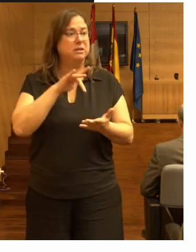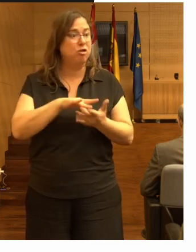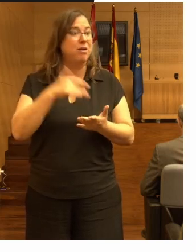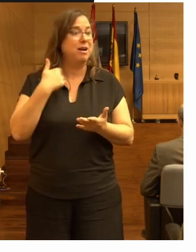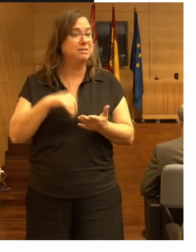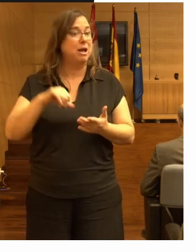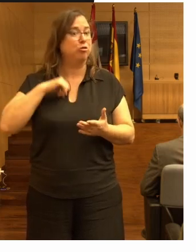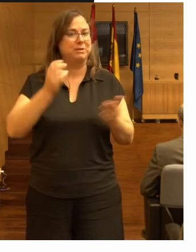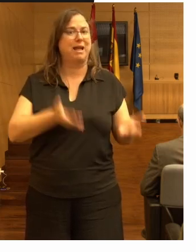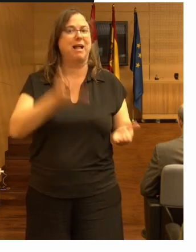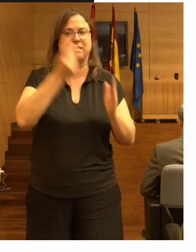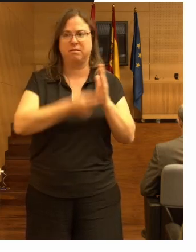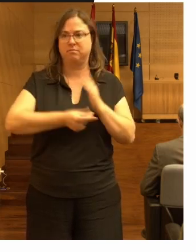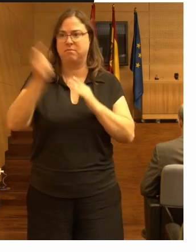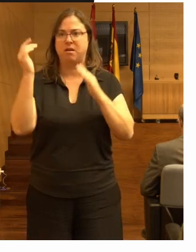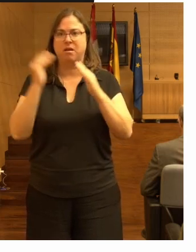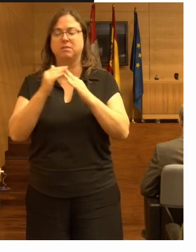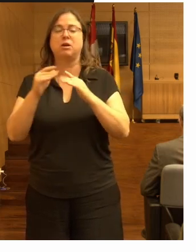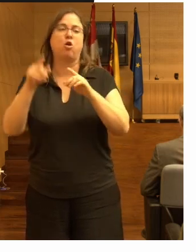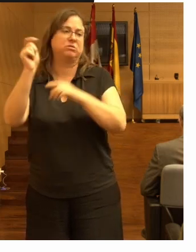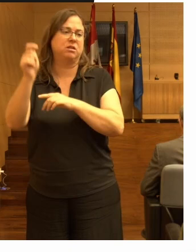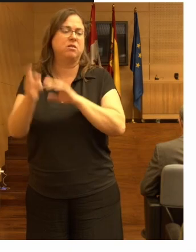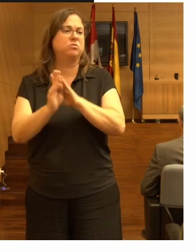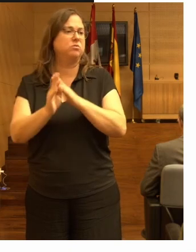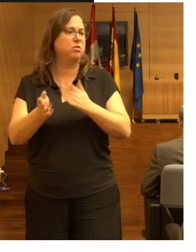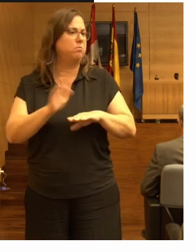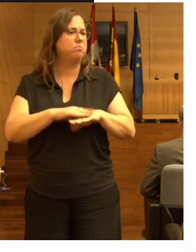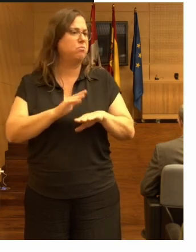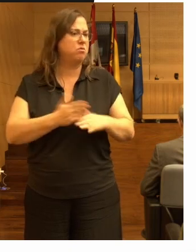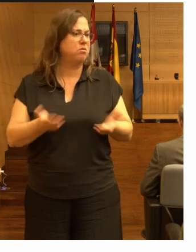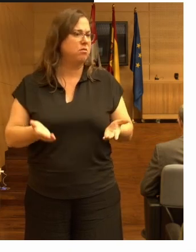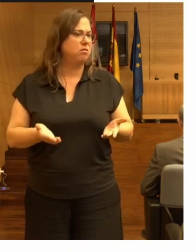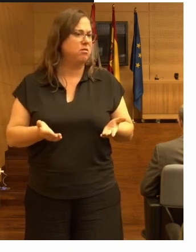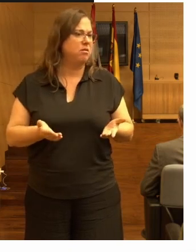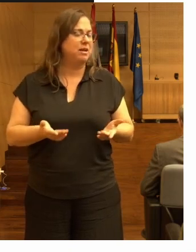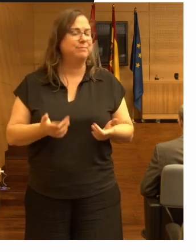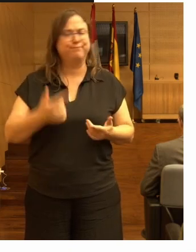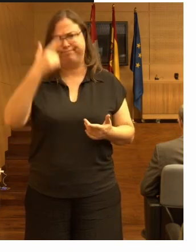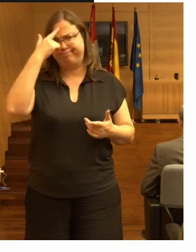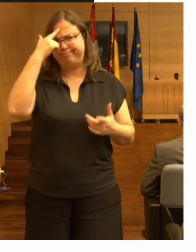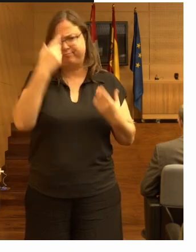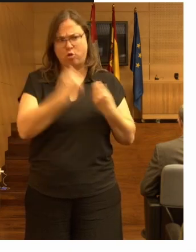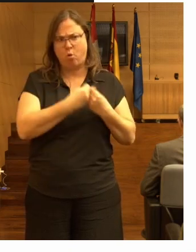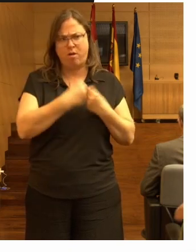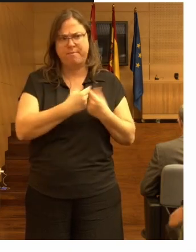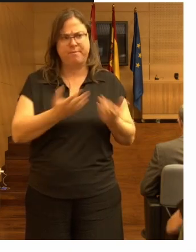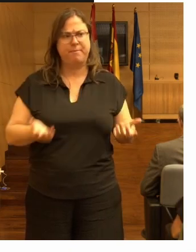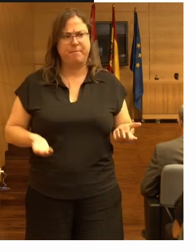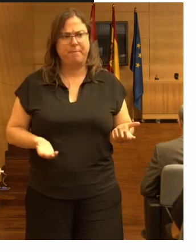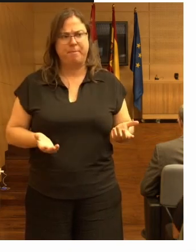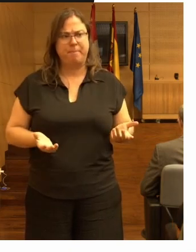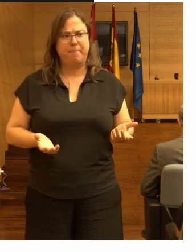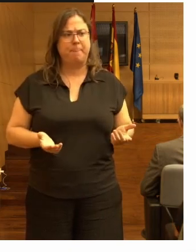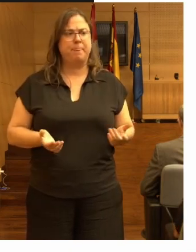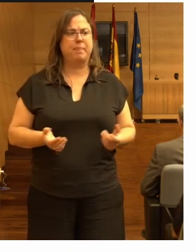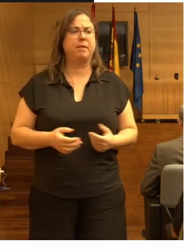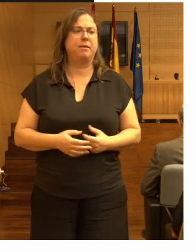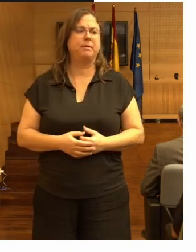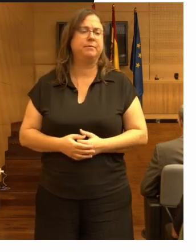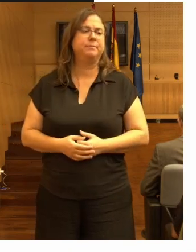del hospital esto no tiene nada de sentido ni en el